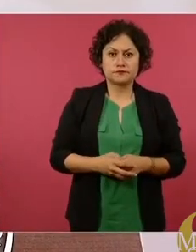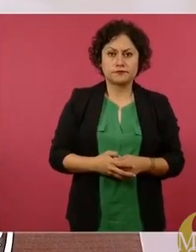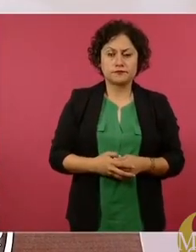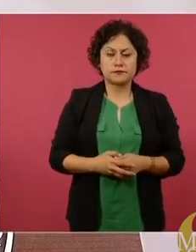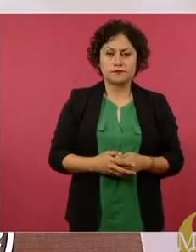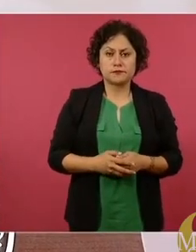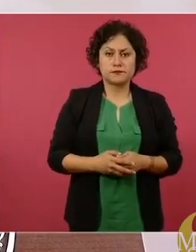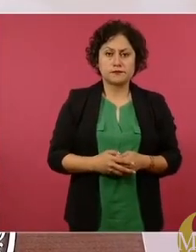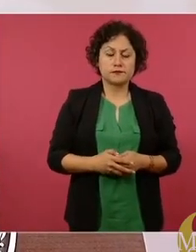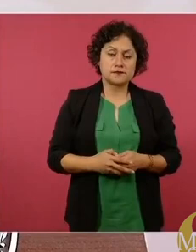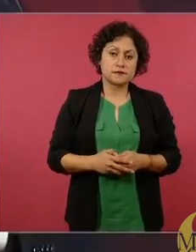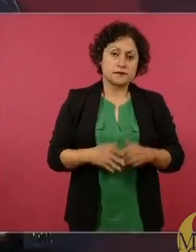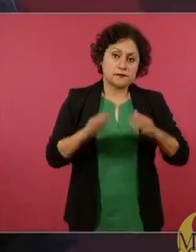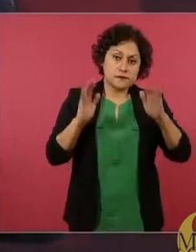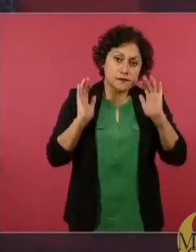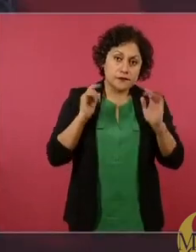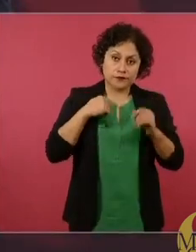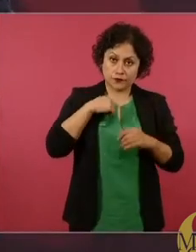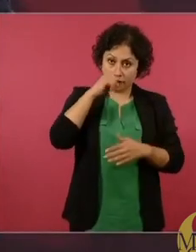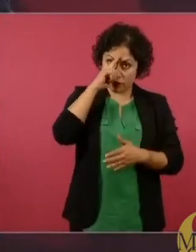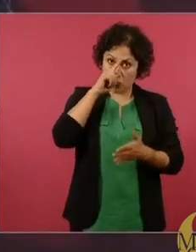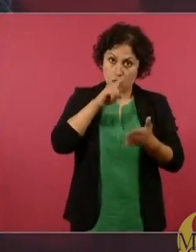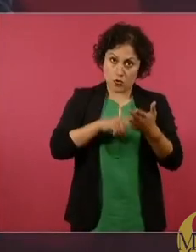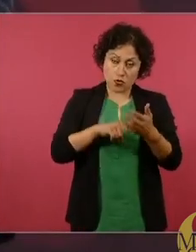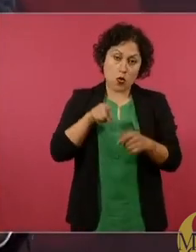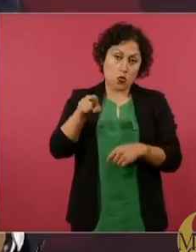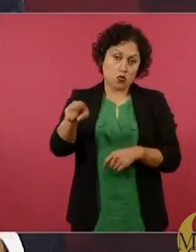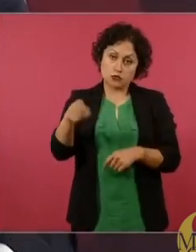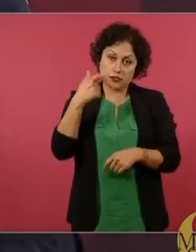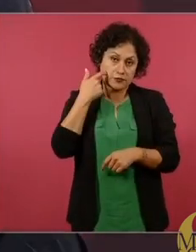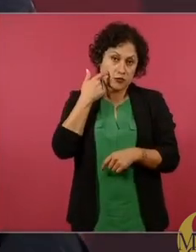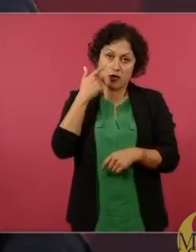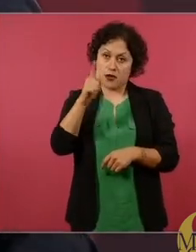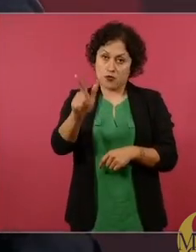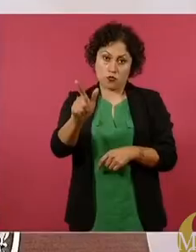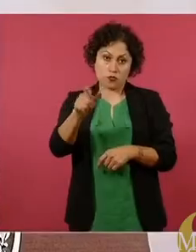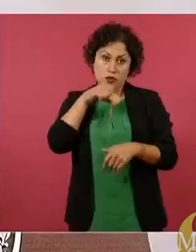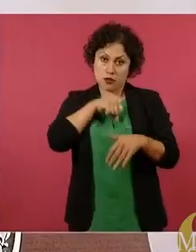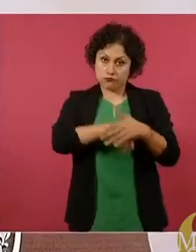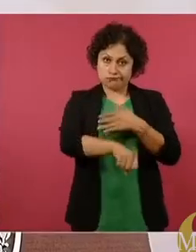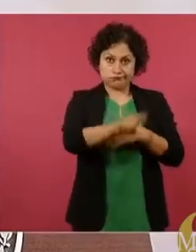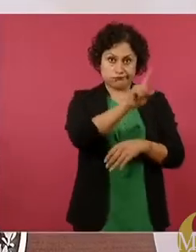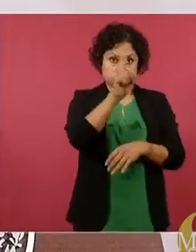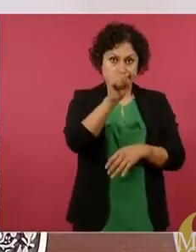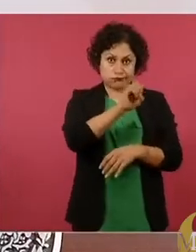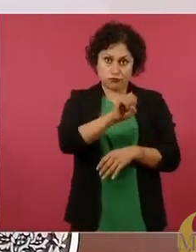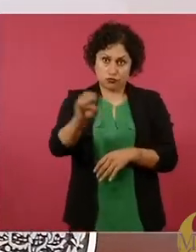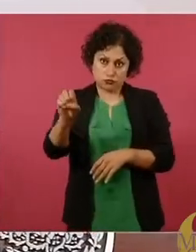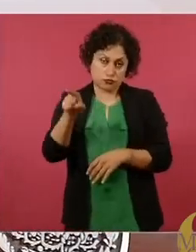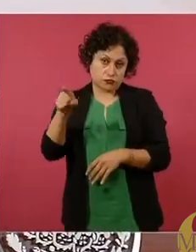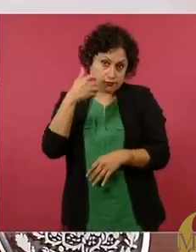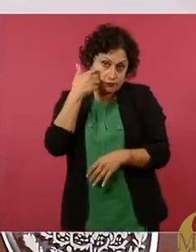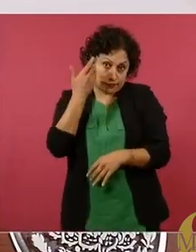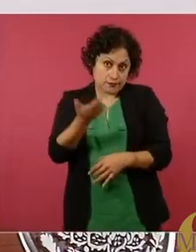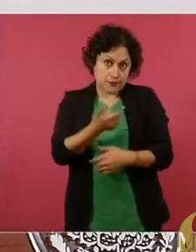Me imagino que ustedes no quieren que los animales estén así, que sean libres,